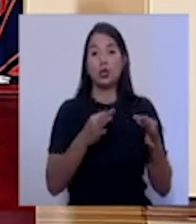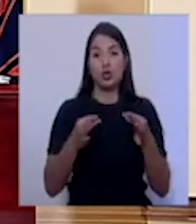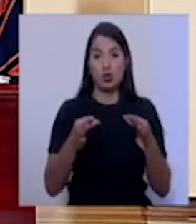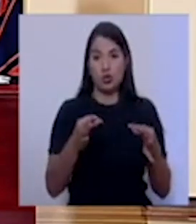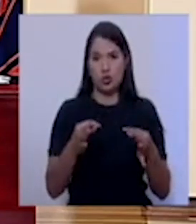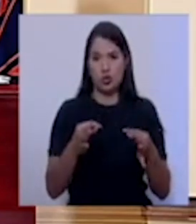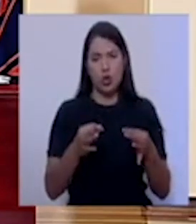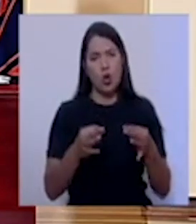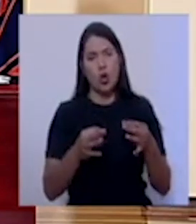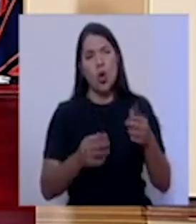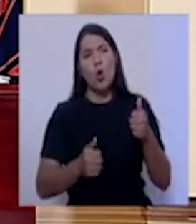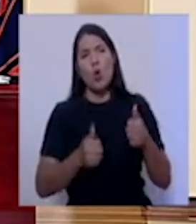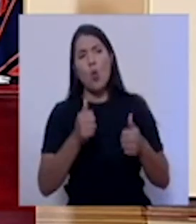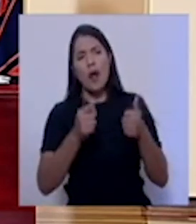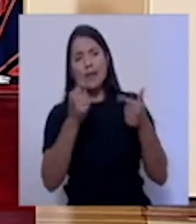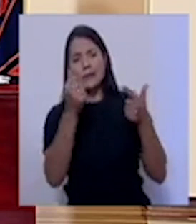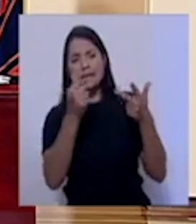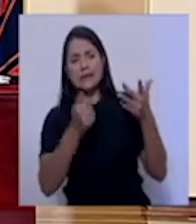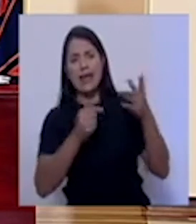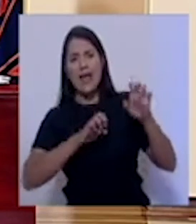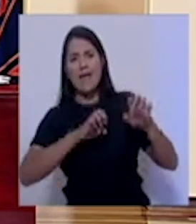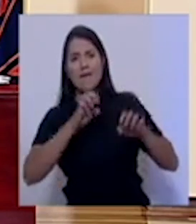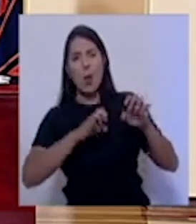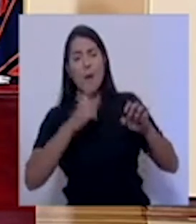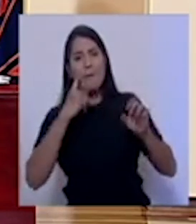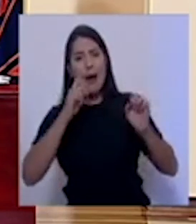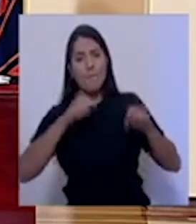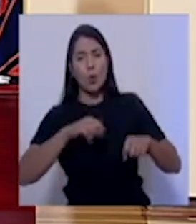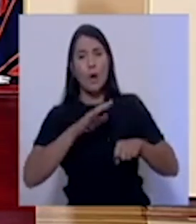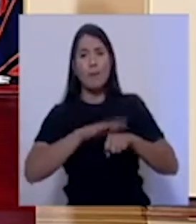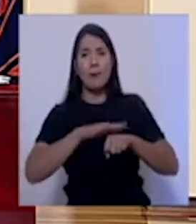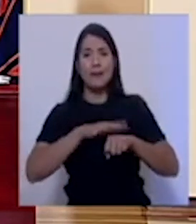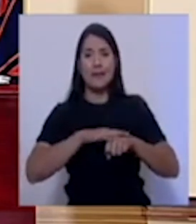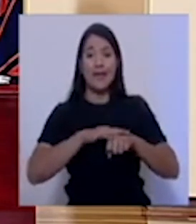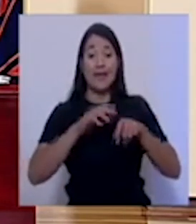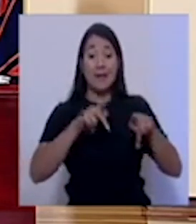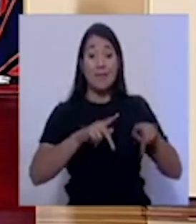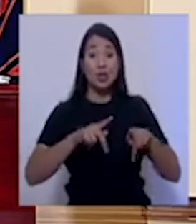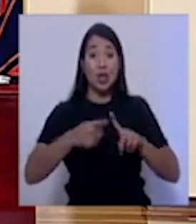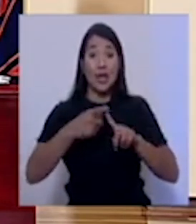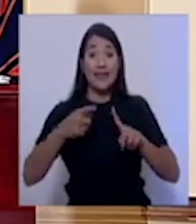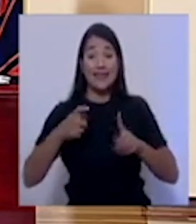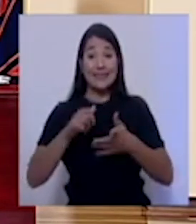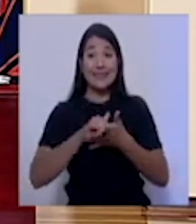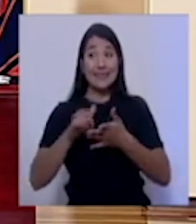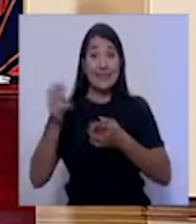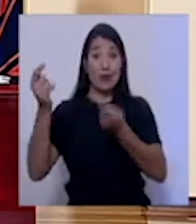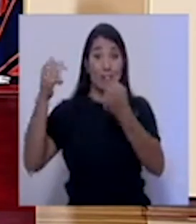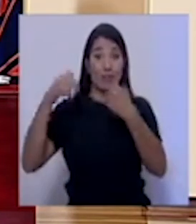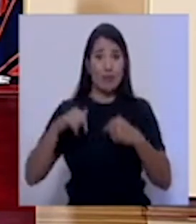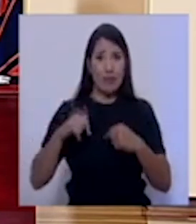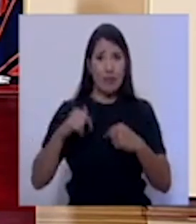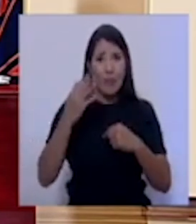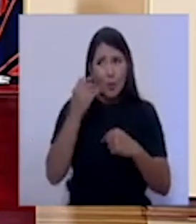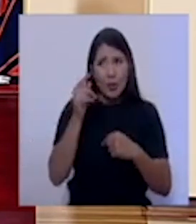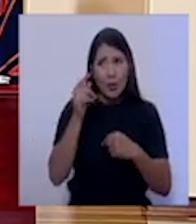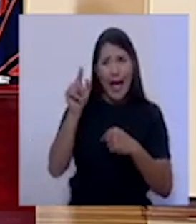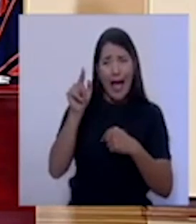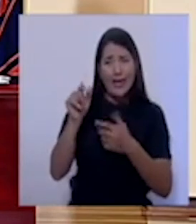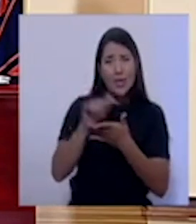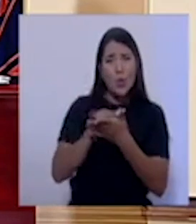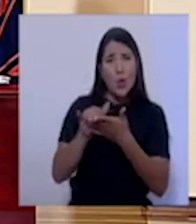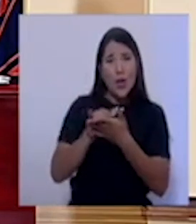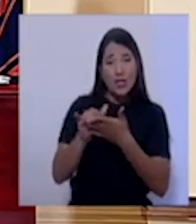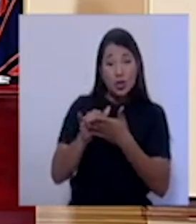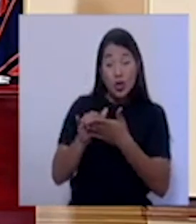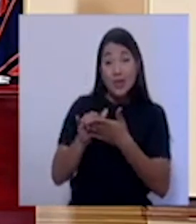evaluaron para que el estado de New York, uno de los lugares con mayor número de casos en los Estados Unidos, estuviera en la lista de estados habilitados